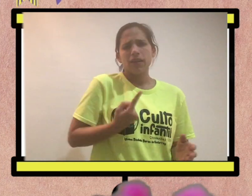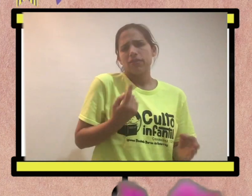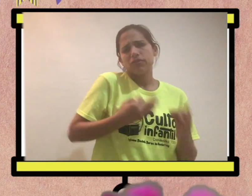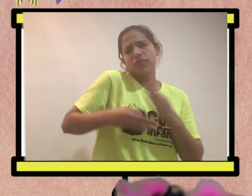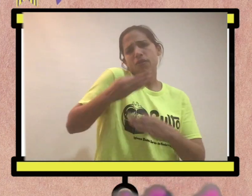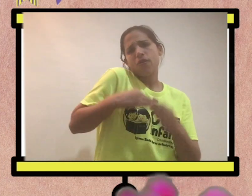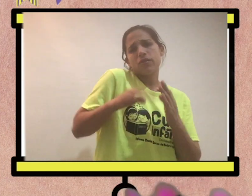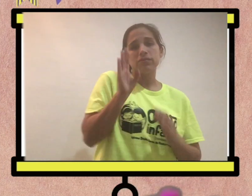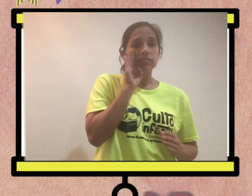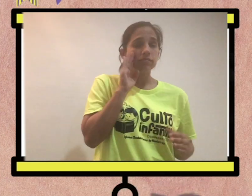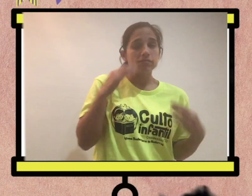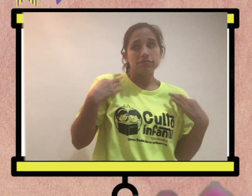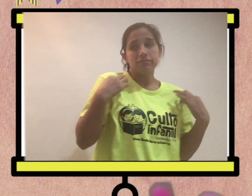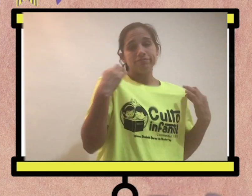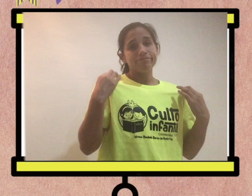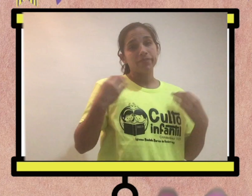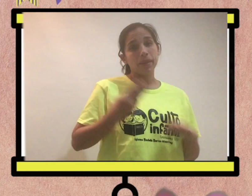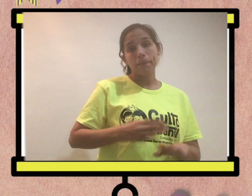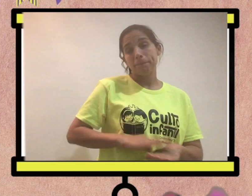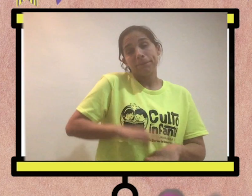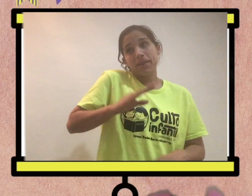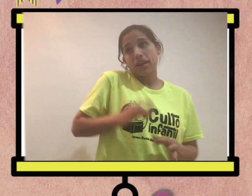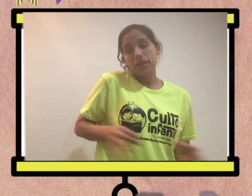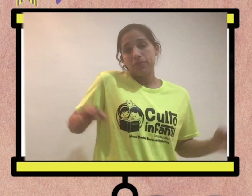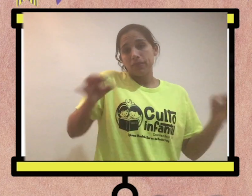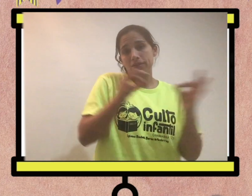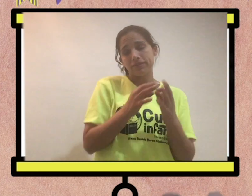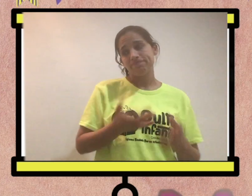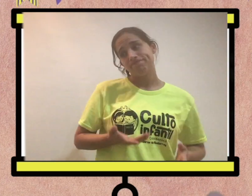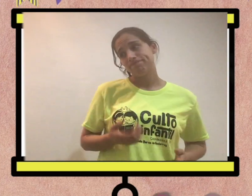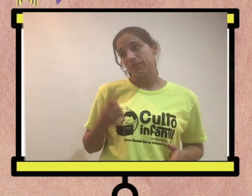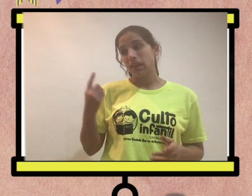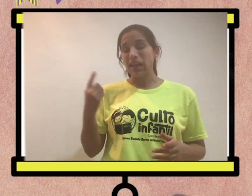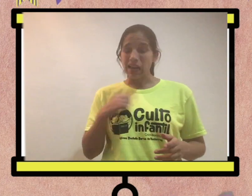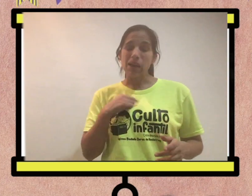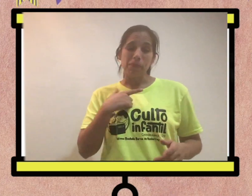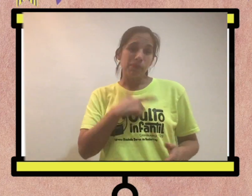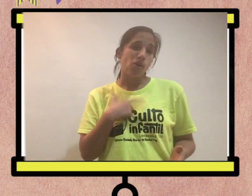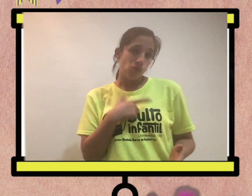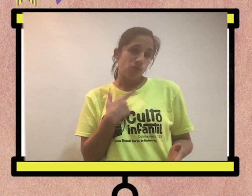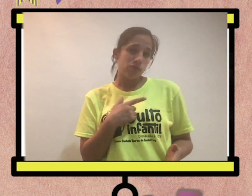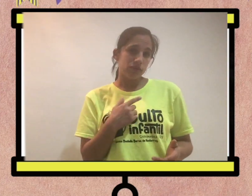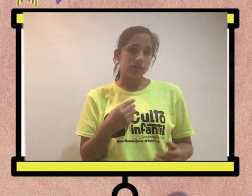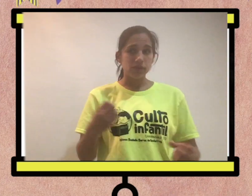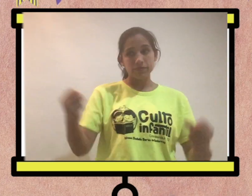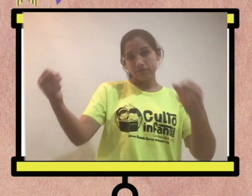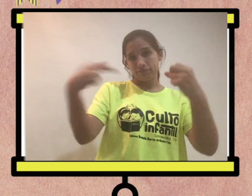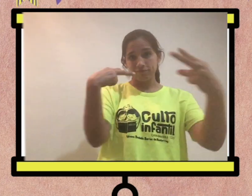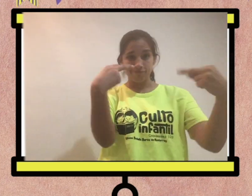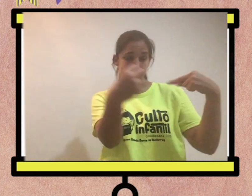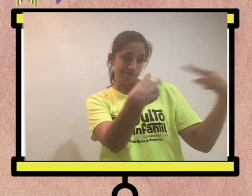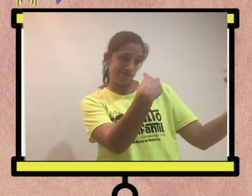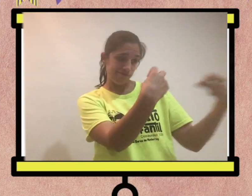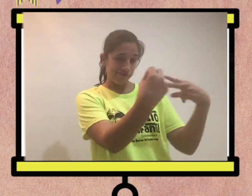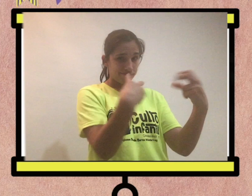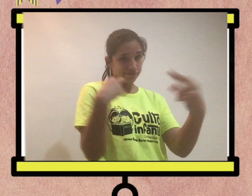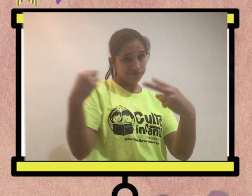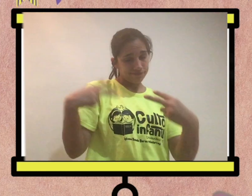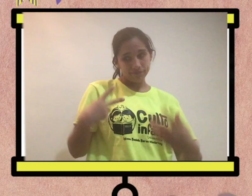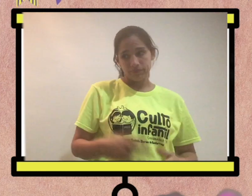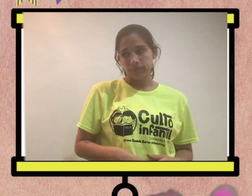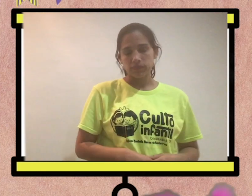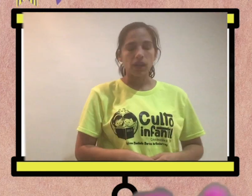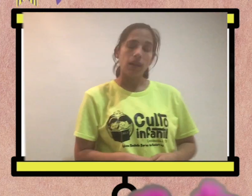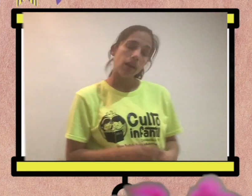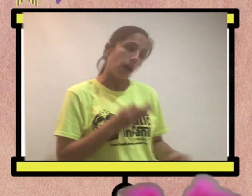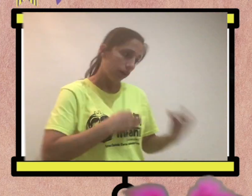y que todos te quieran, era lo más importante. Es que de verdad disfruto de ser el centro de atención. A